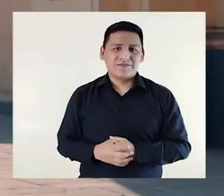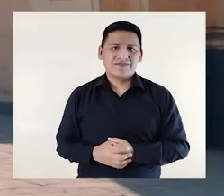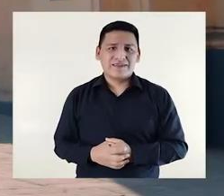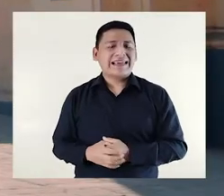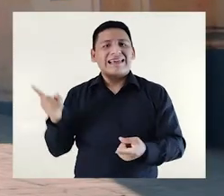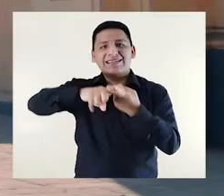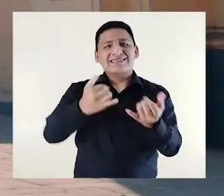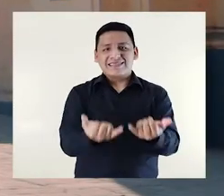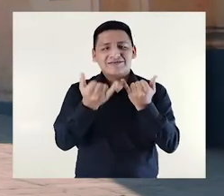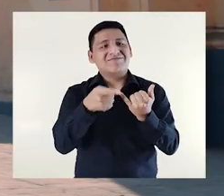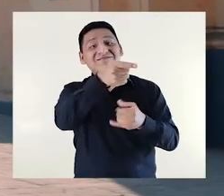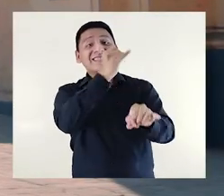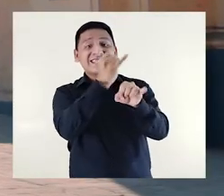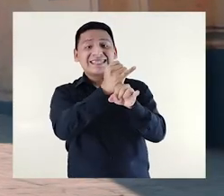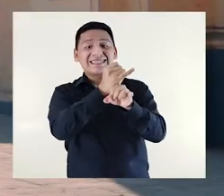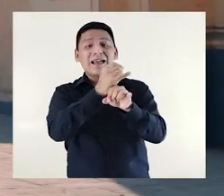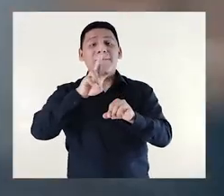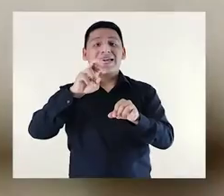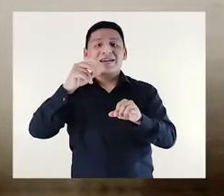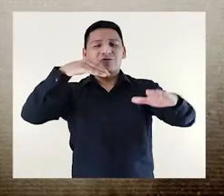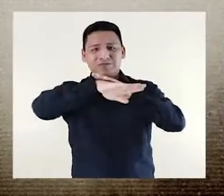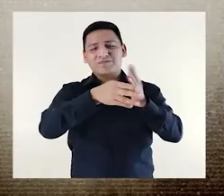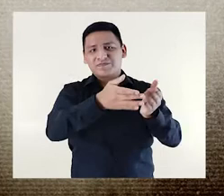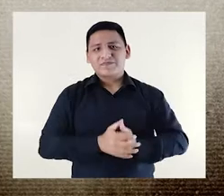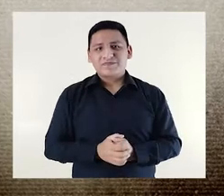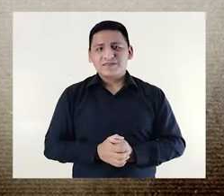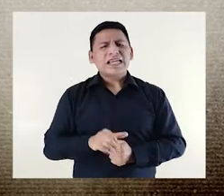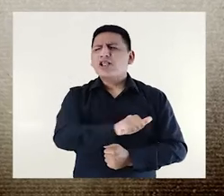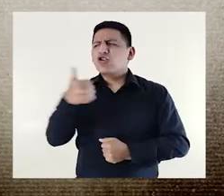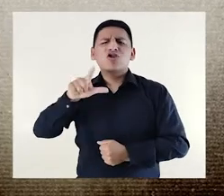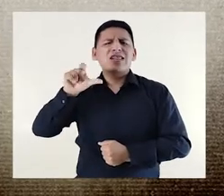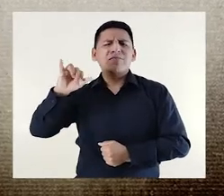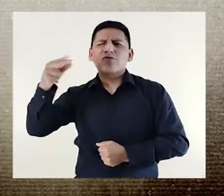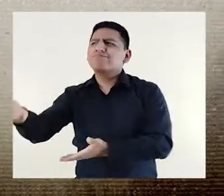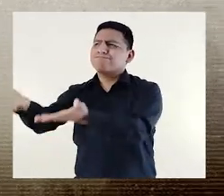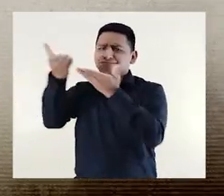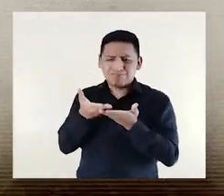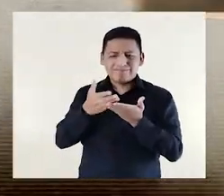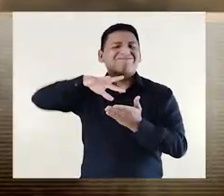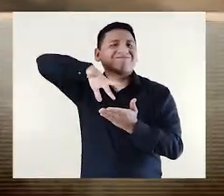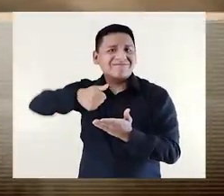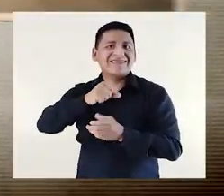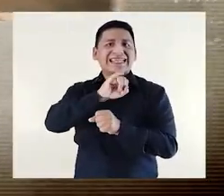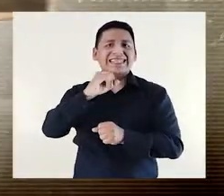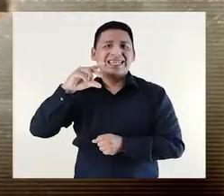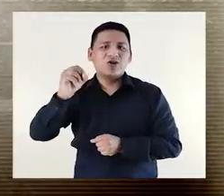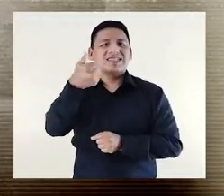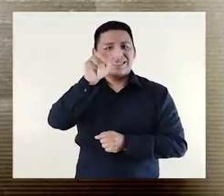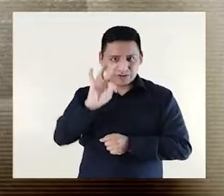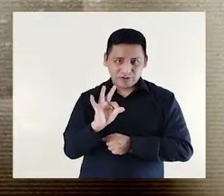desde entonces es conservada en la Capilla de la Veracruz. Se sabe que el otro lignum traído originalmente fue robado en el siglo